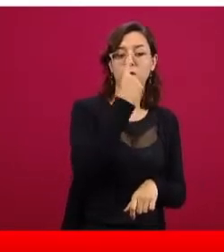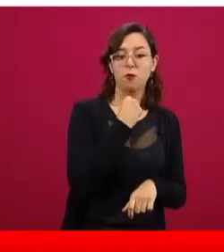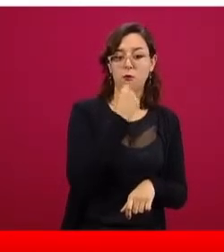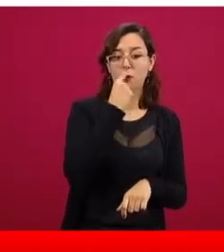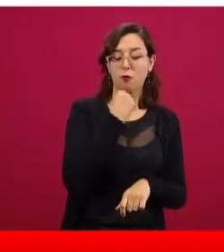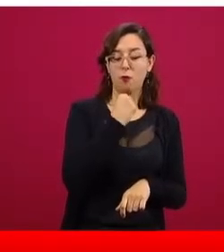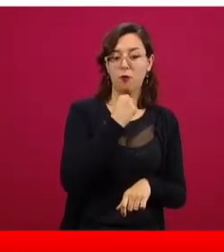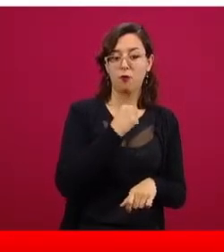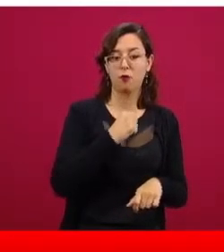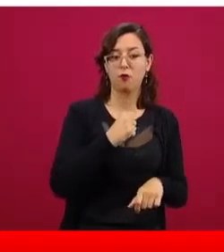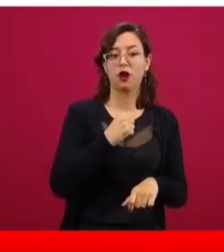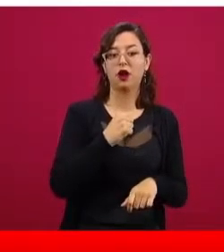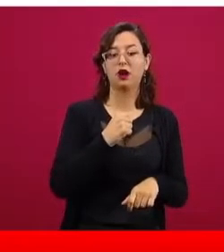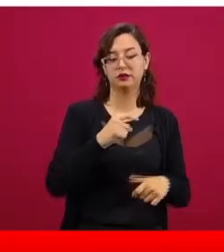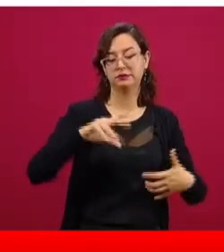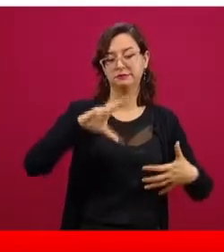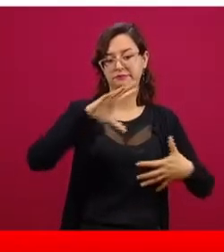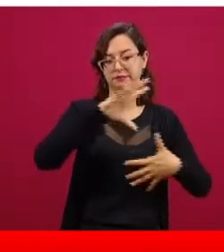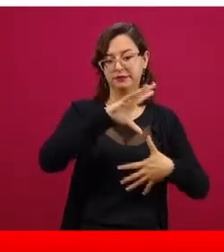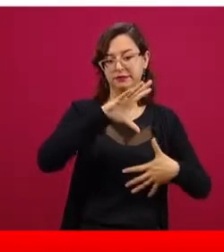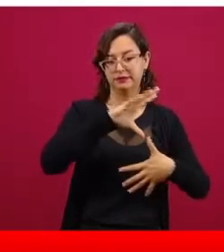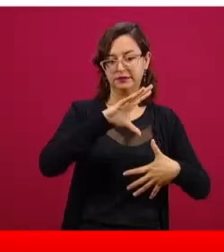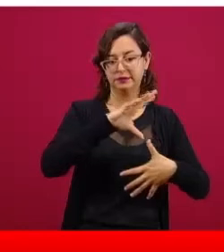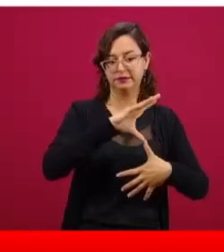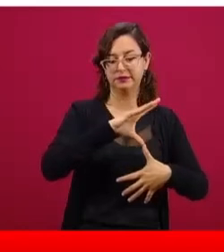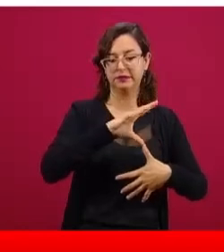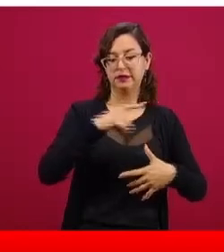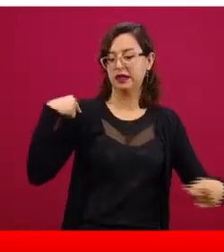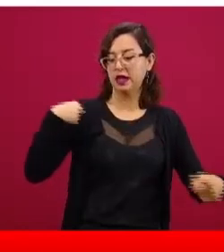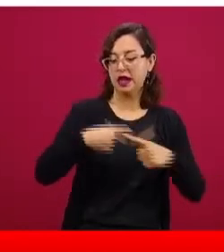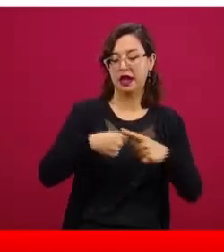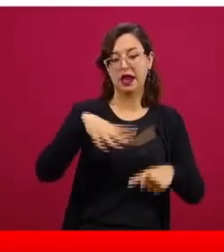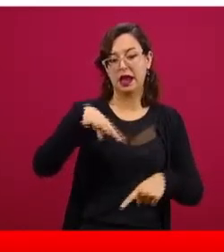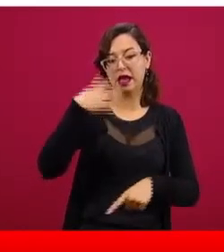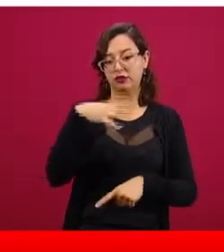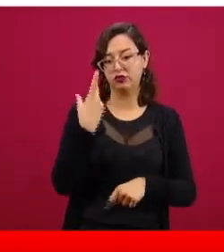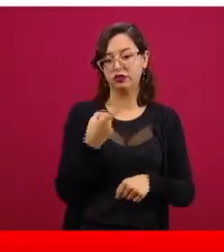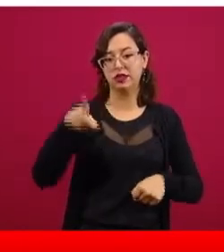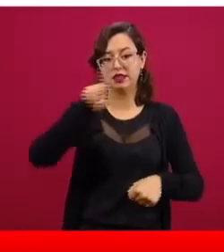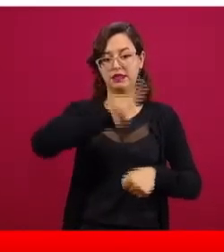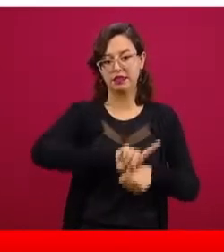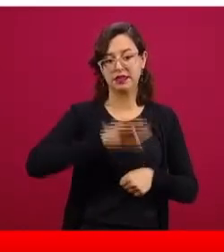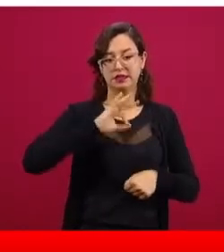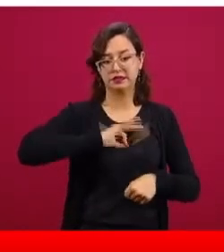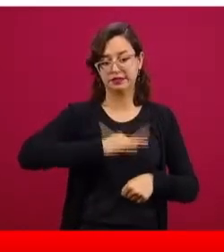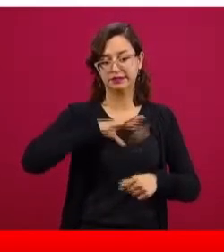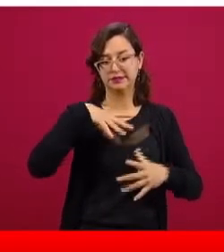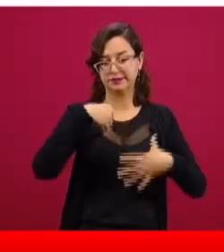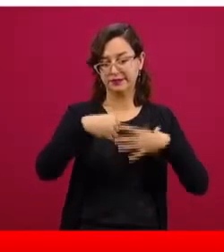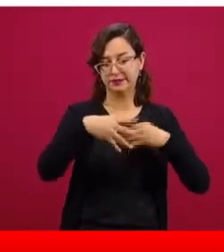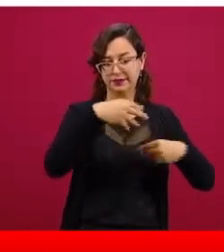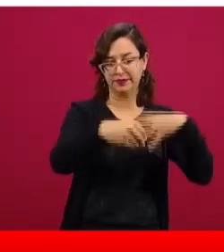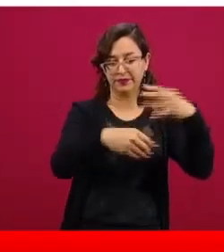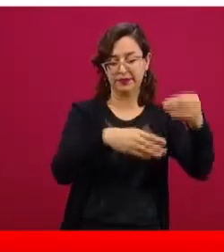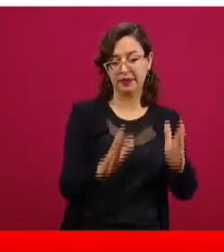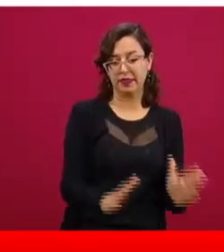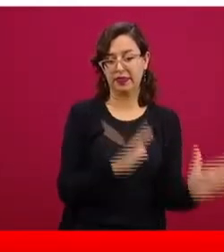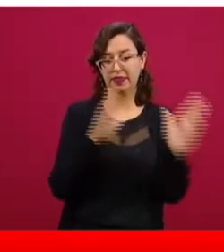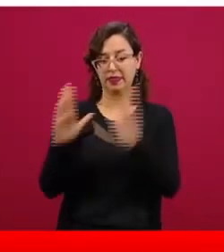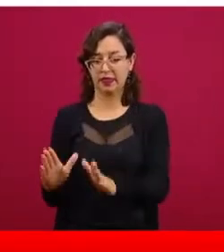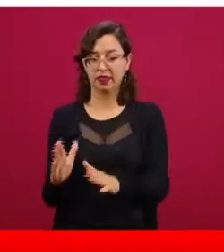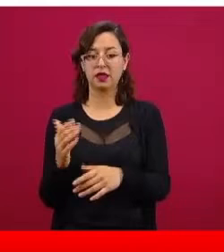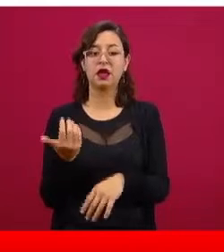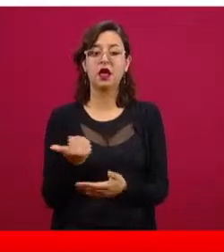representa la intensidad de la transmisión en los últimos 14 días en el continente americano o en la región de América y